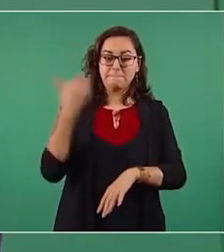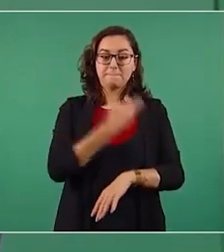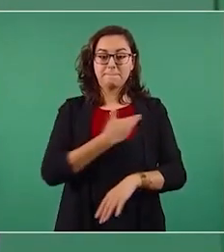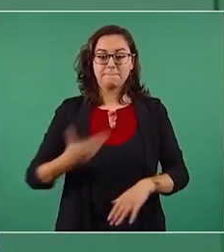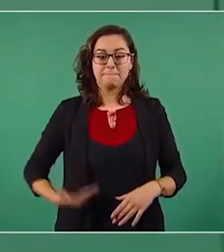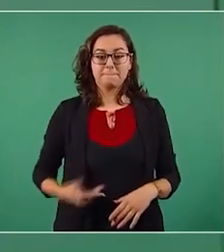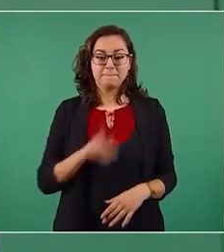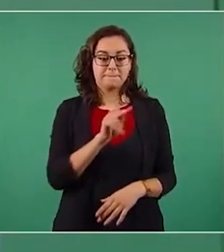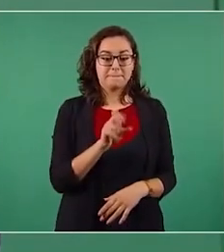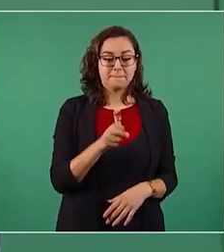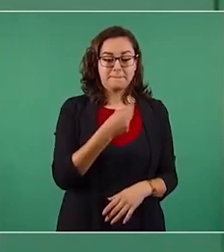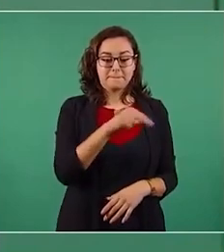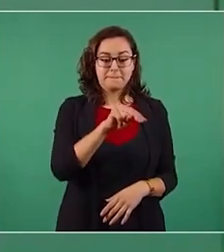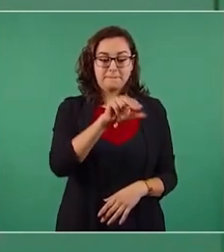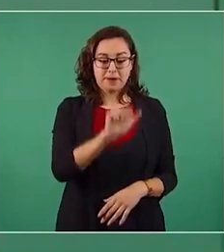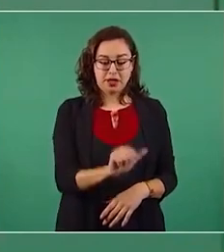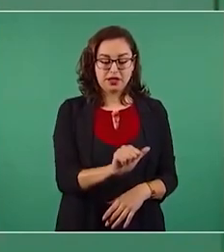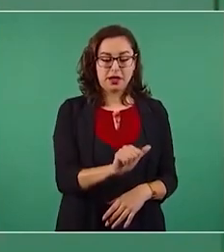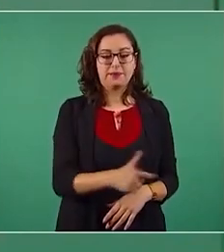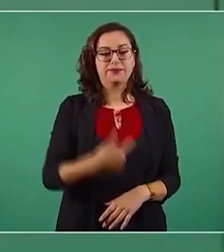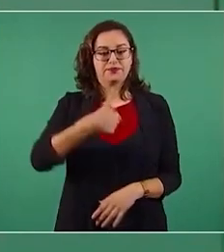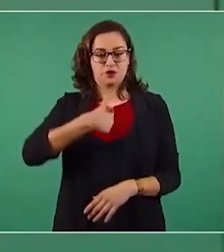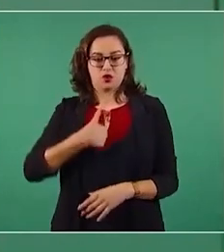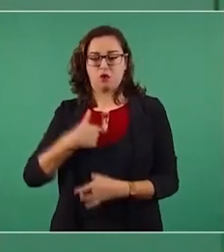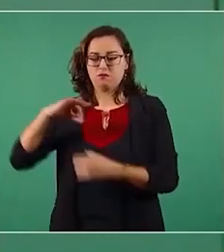ya cuando estaba yo de presidente electo,